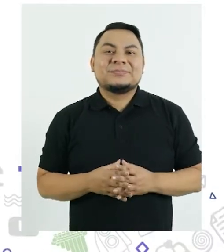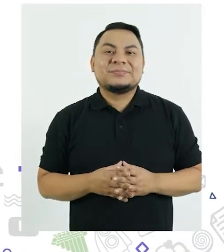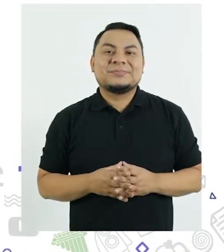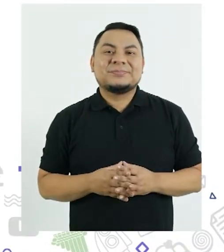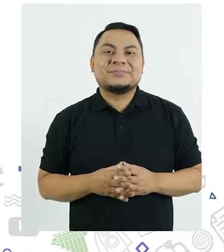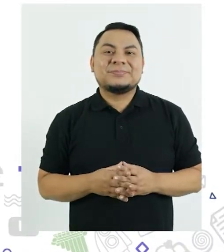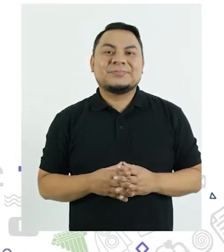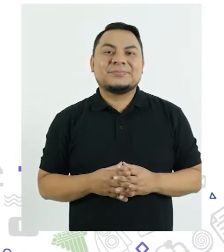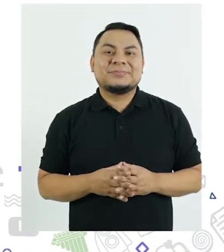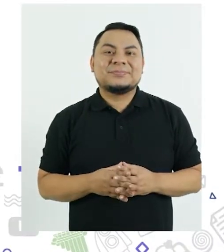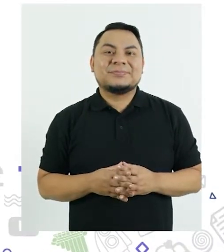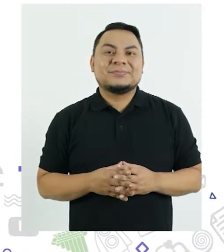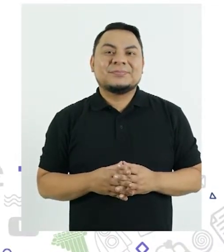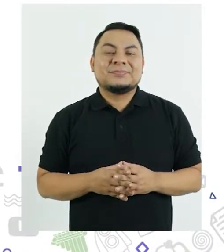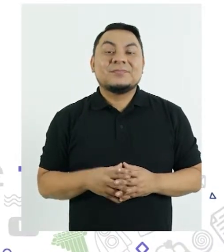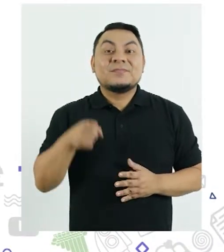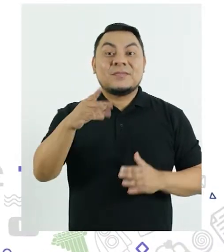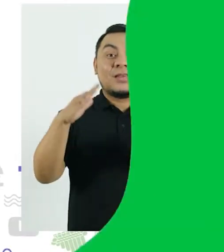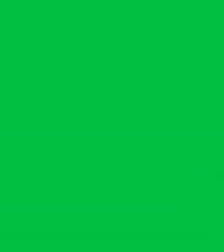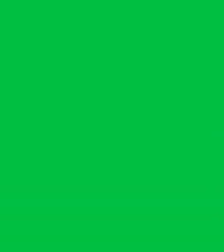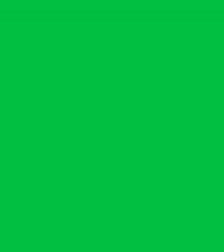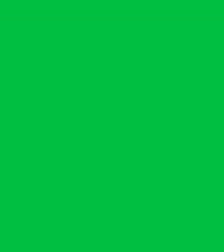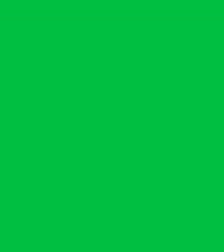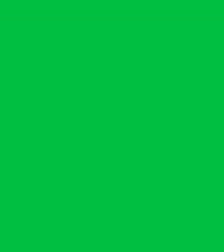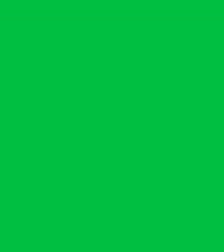La familia de David